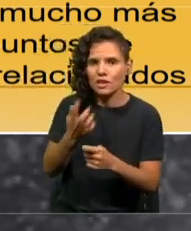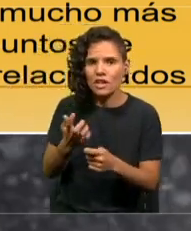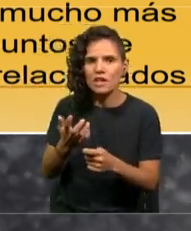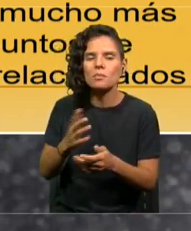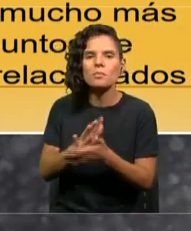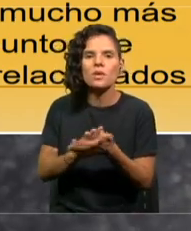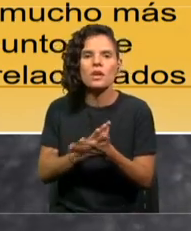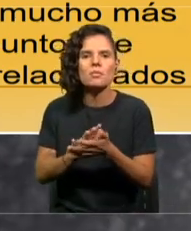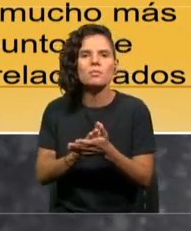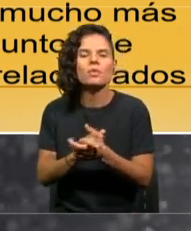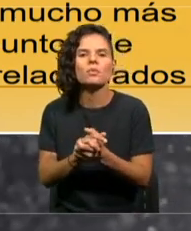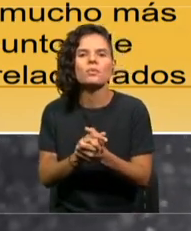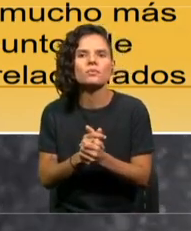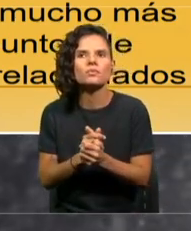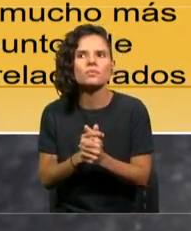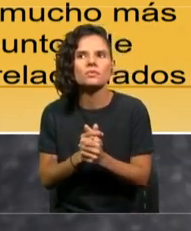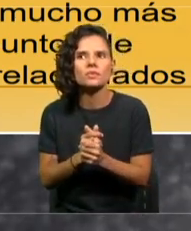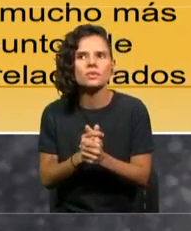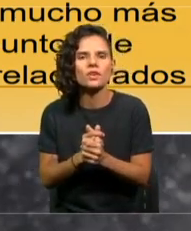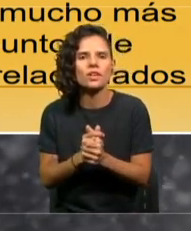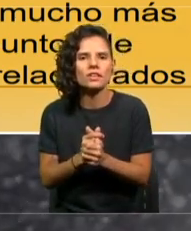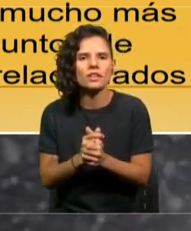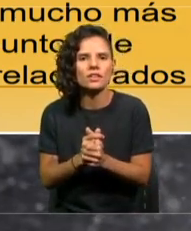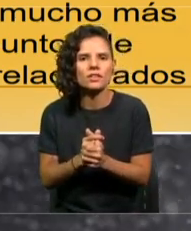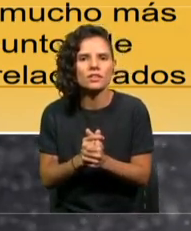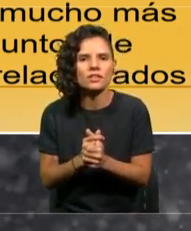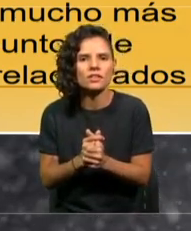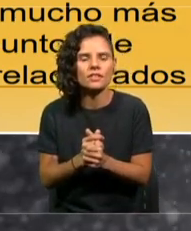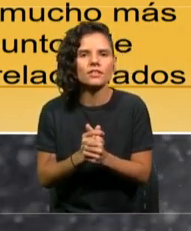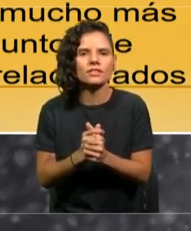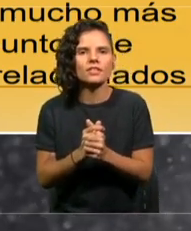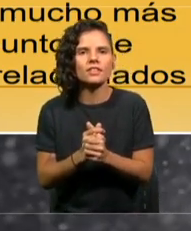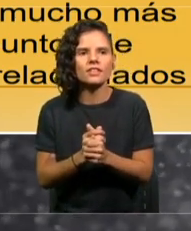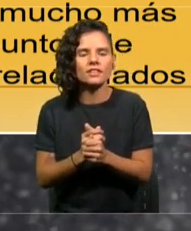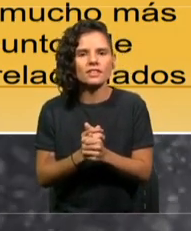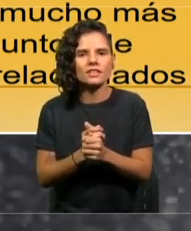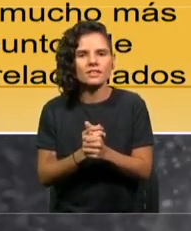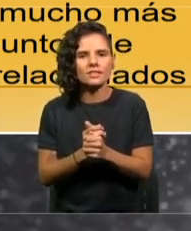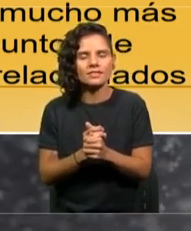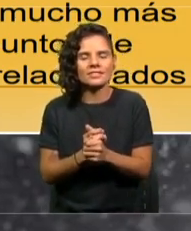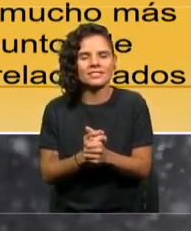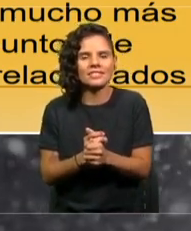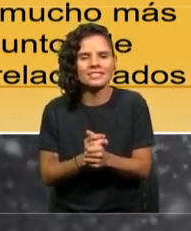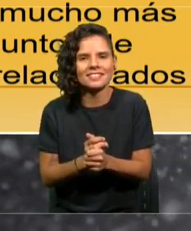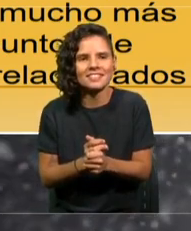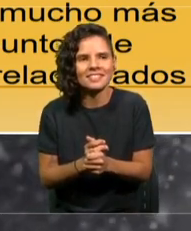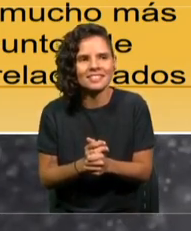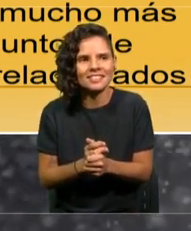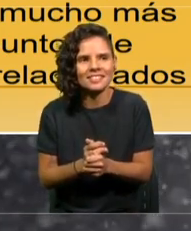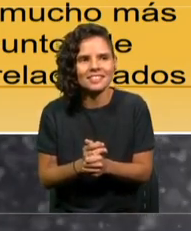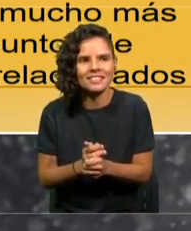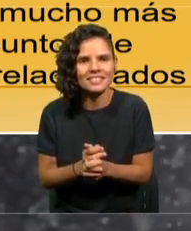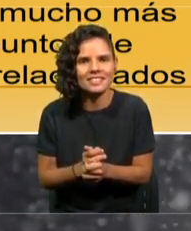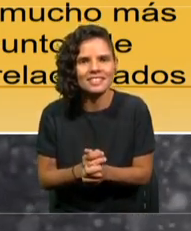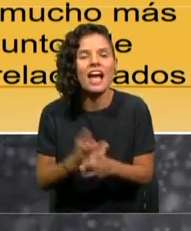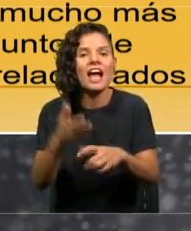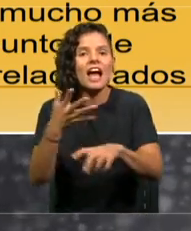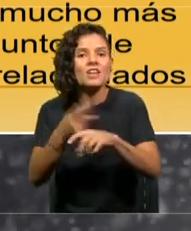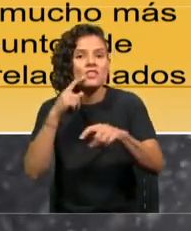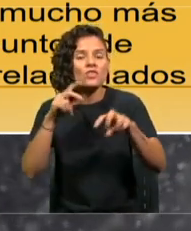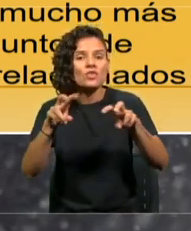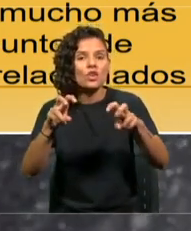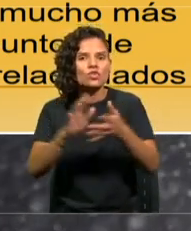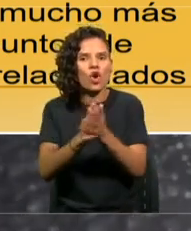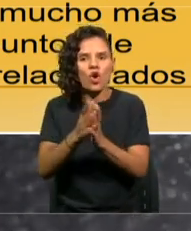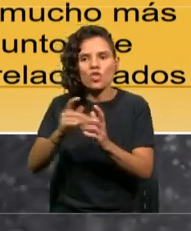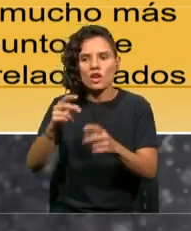varios puntos de inflexión no lineales que generará interrupciones colosales, generando un periodo de caos global en todas las áreas de la actividad